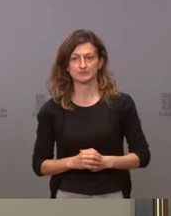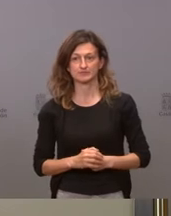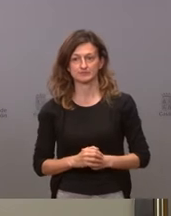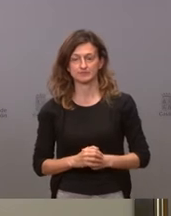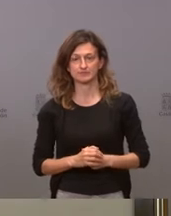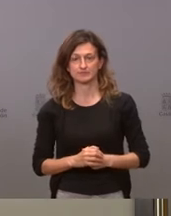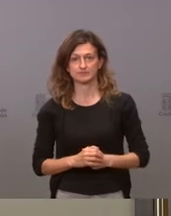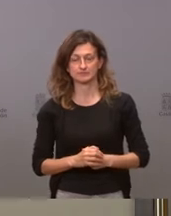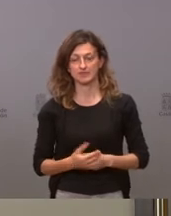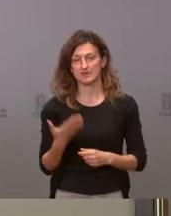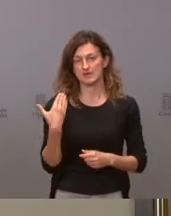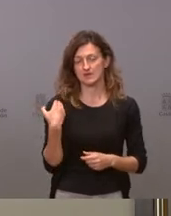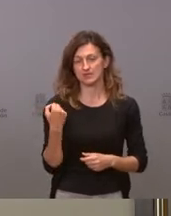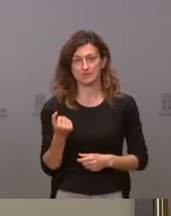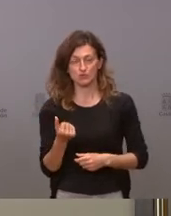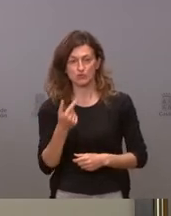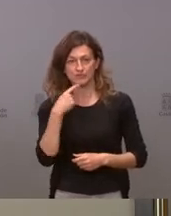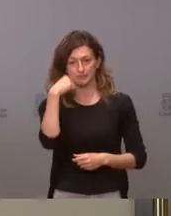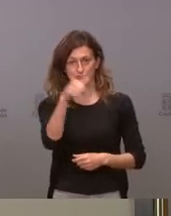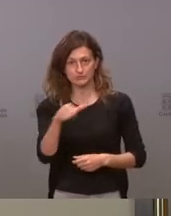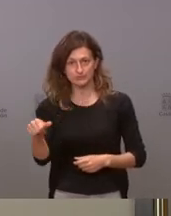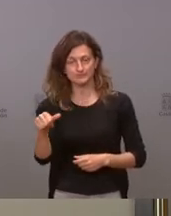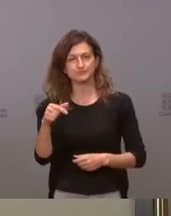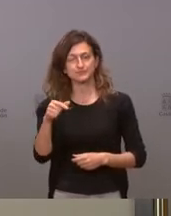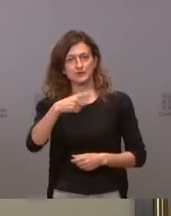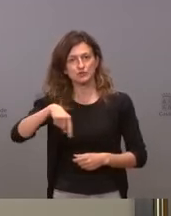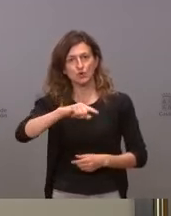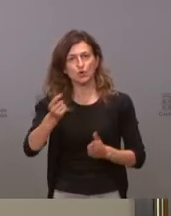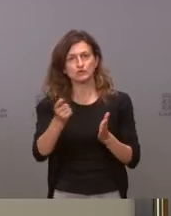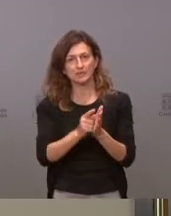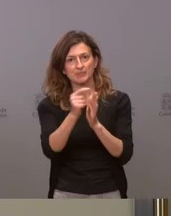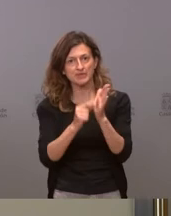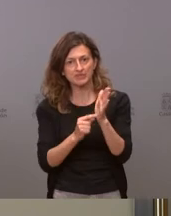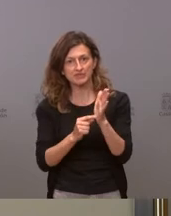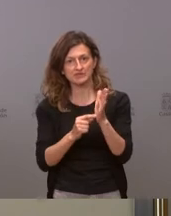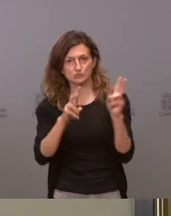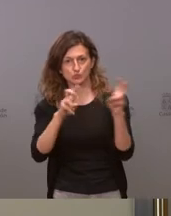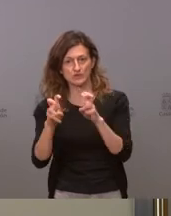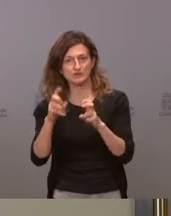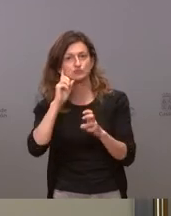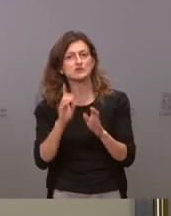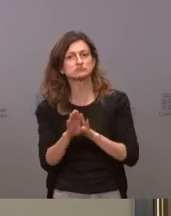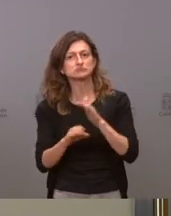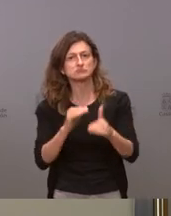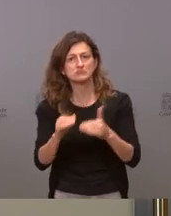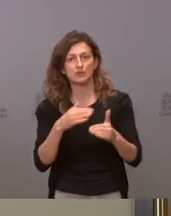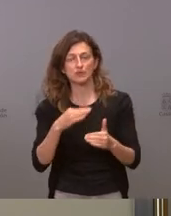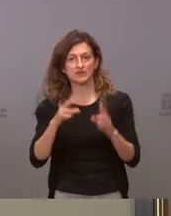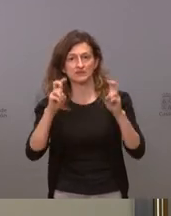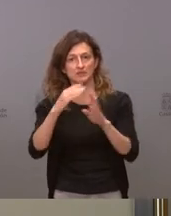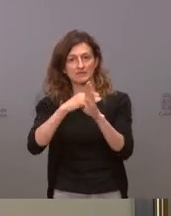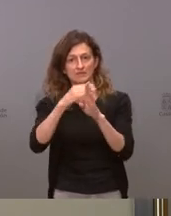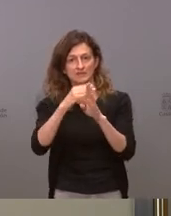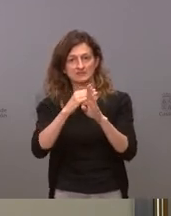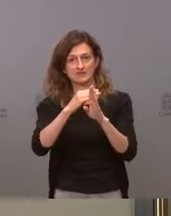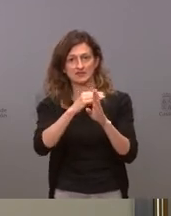avanzaba hace un momento que la próxima semana se van a tomar nuevas medidas yo no sé si seguimos a este ritmo se podría bajar al